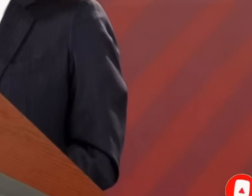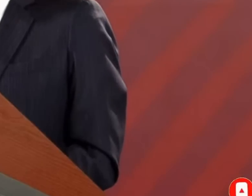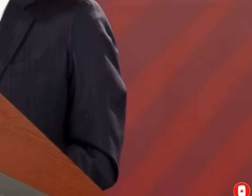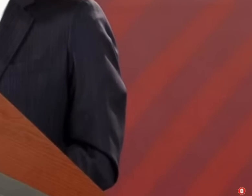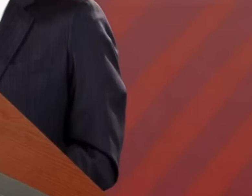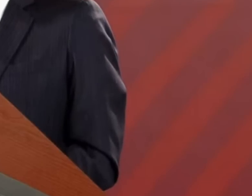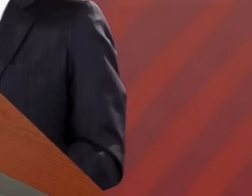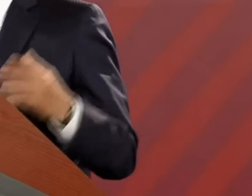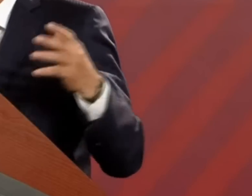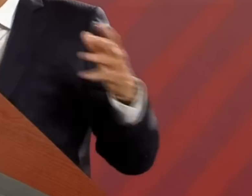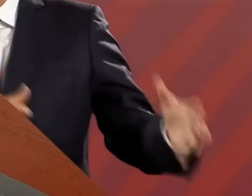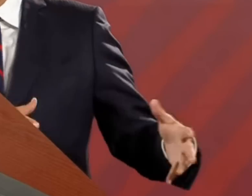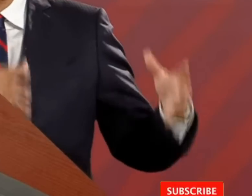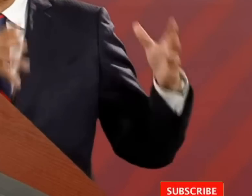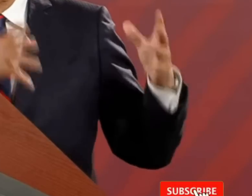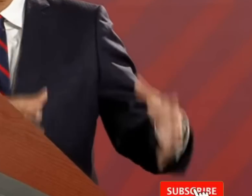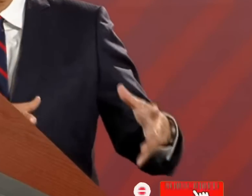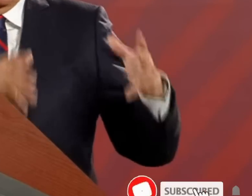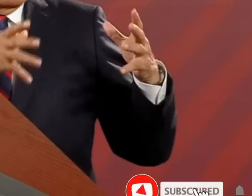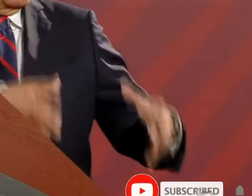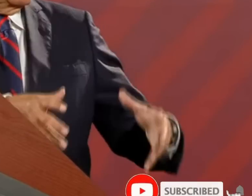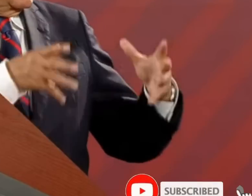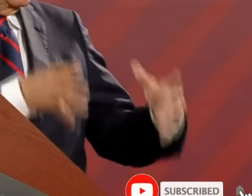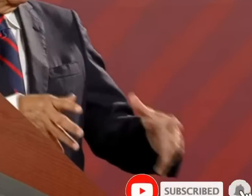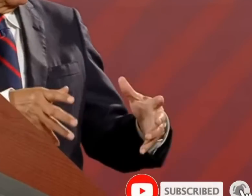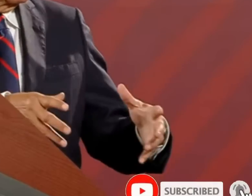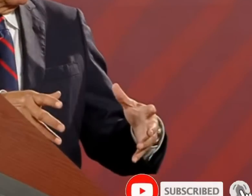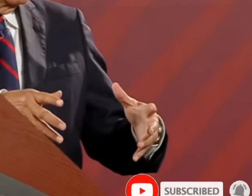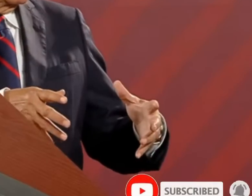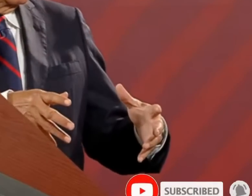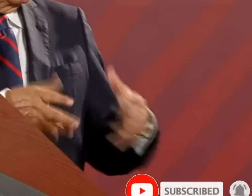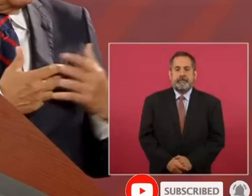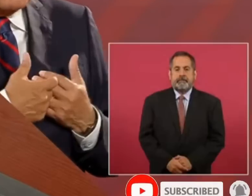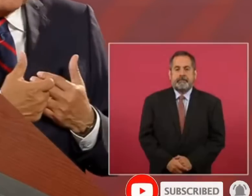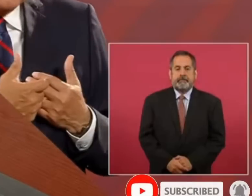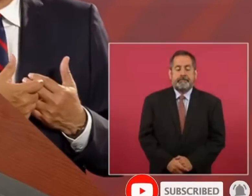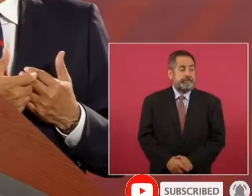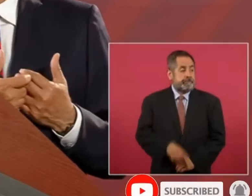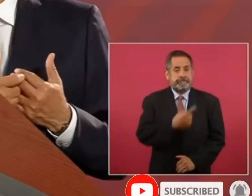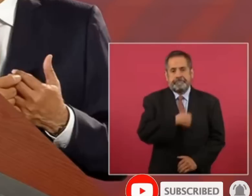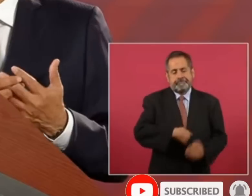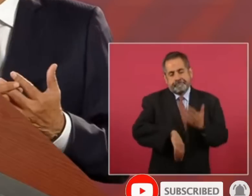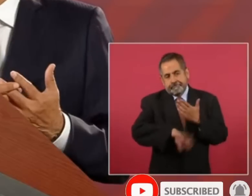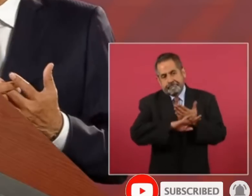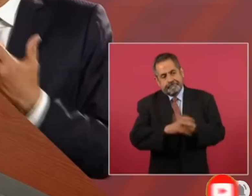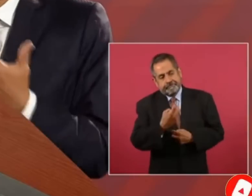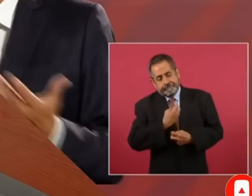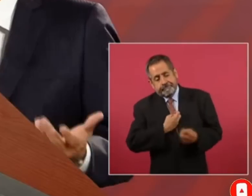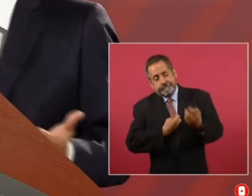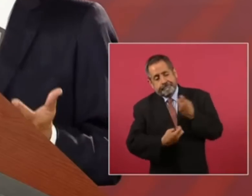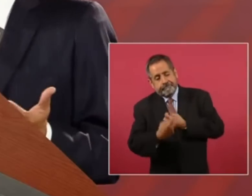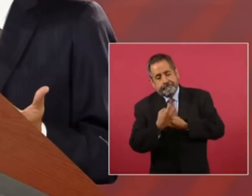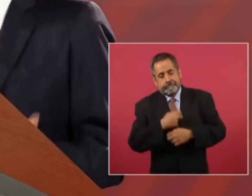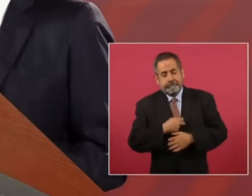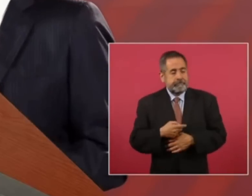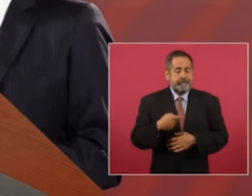pero no en contra del aeropuerto no tienen la